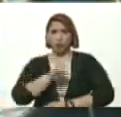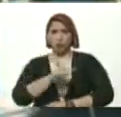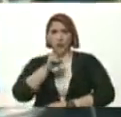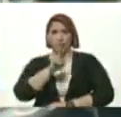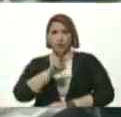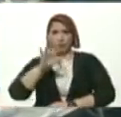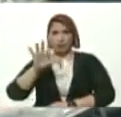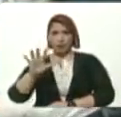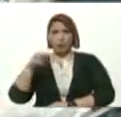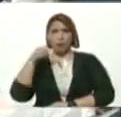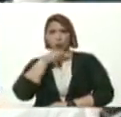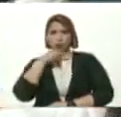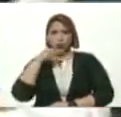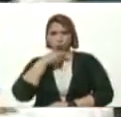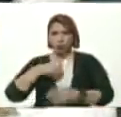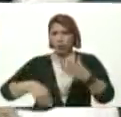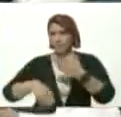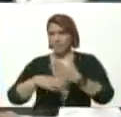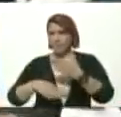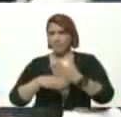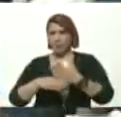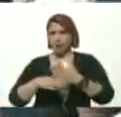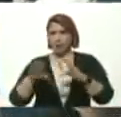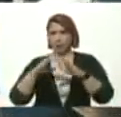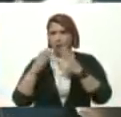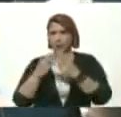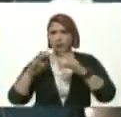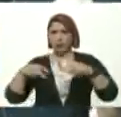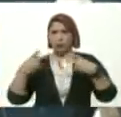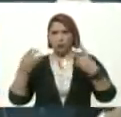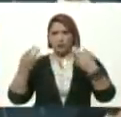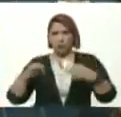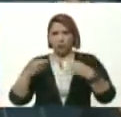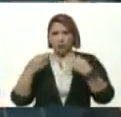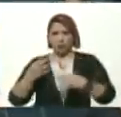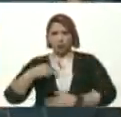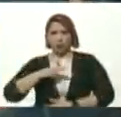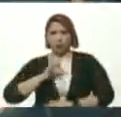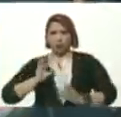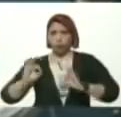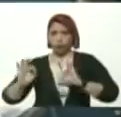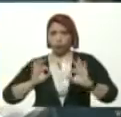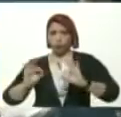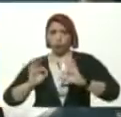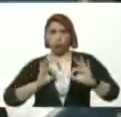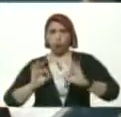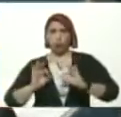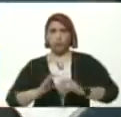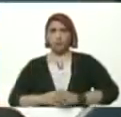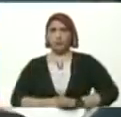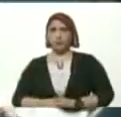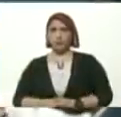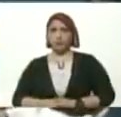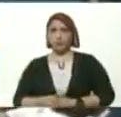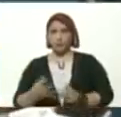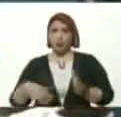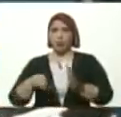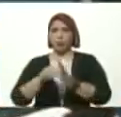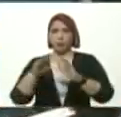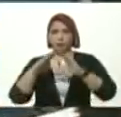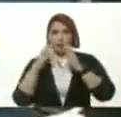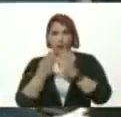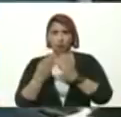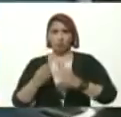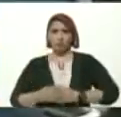octubre Vamos a clases A una nueva normalidad Y nos estamos preparando Para que Ese regreso a clases